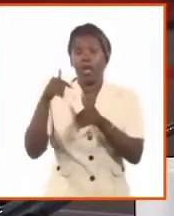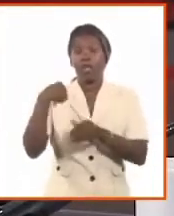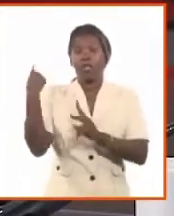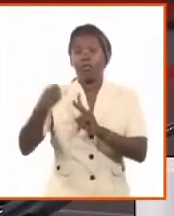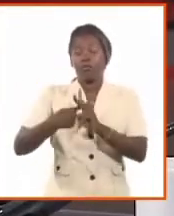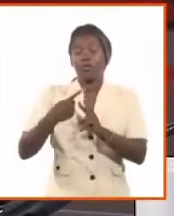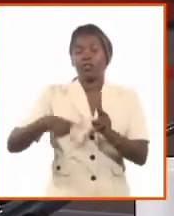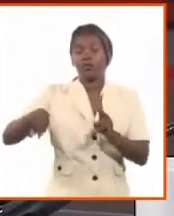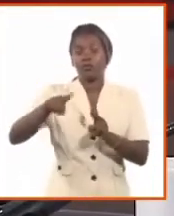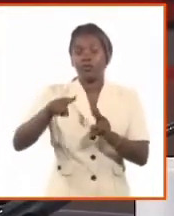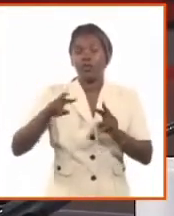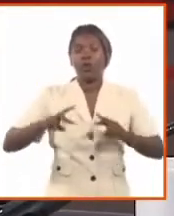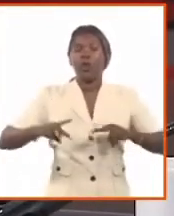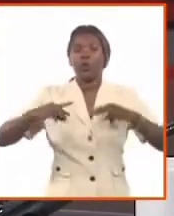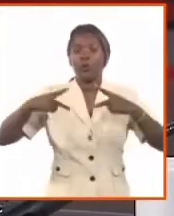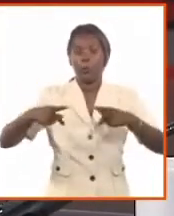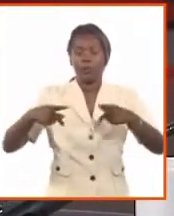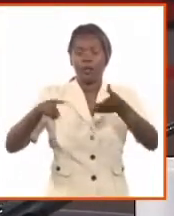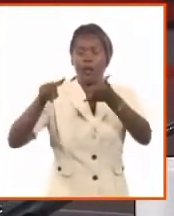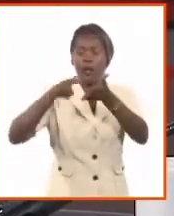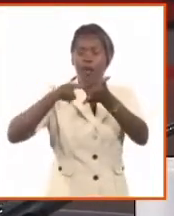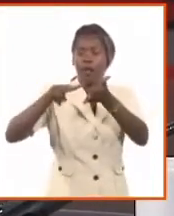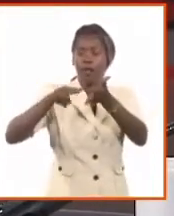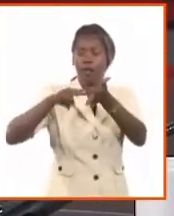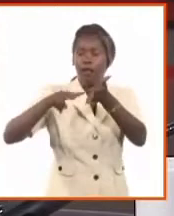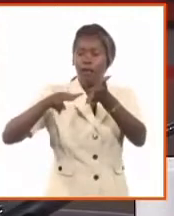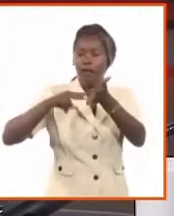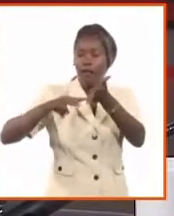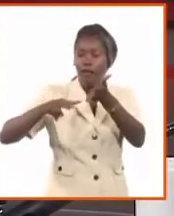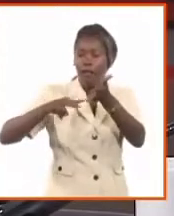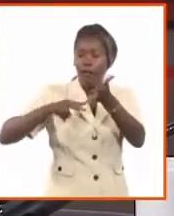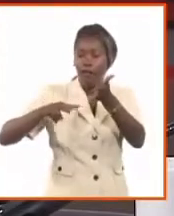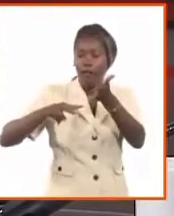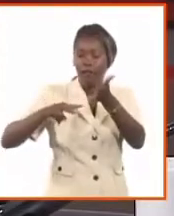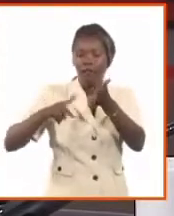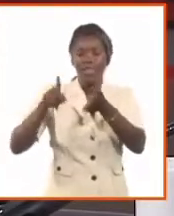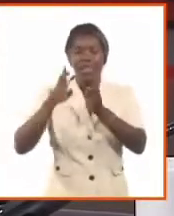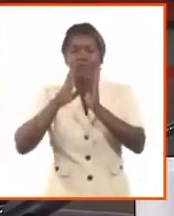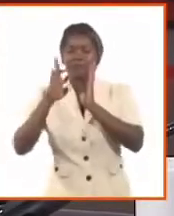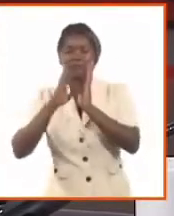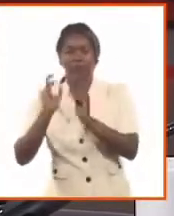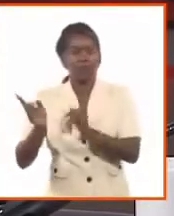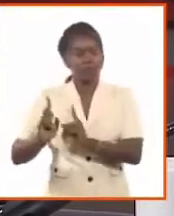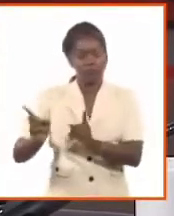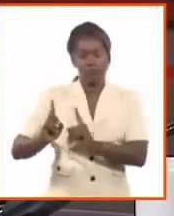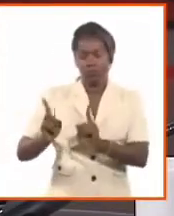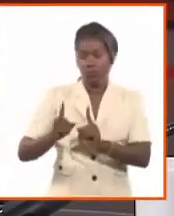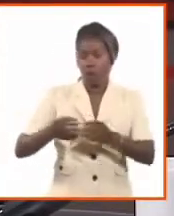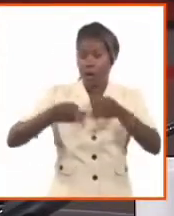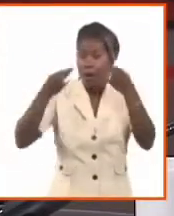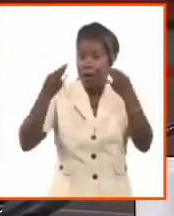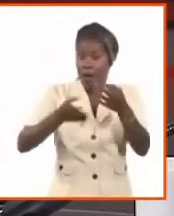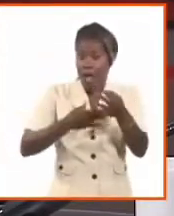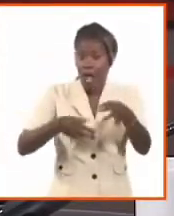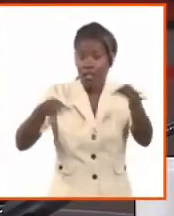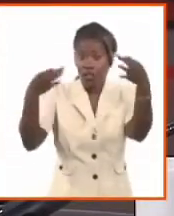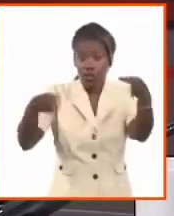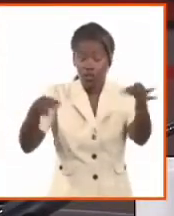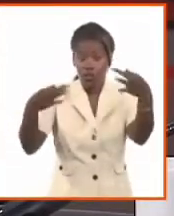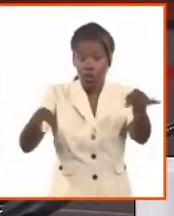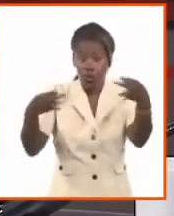Código de las Familias, que lo lean ajeno a las redes sociales, que lo lean ajeno de cualquier